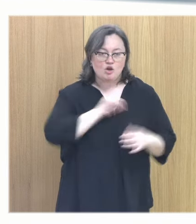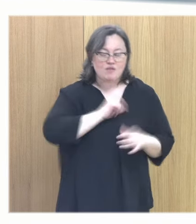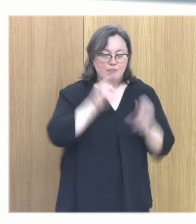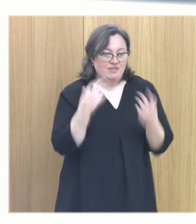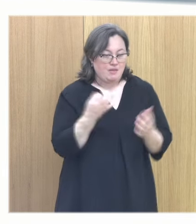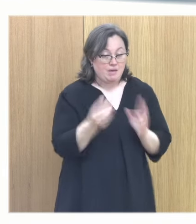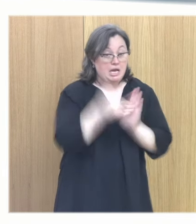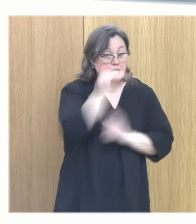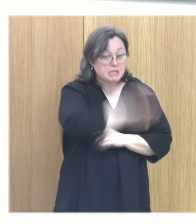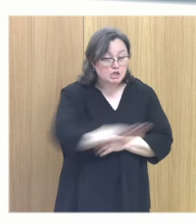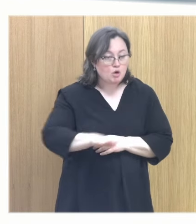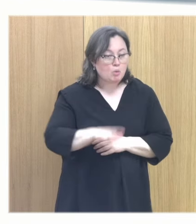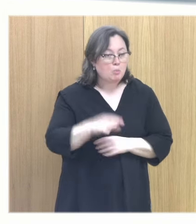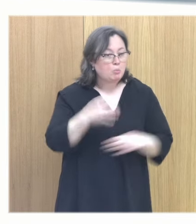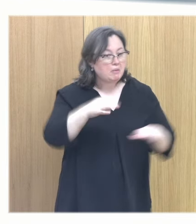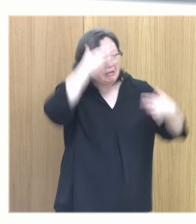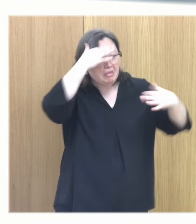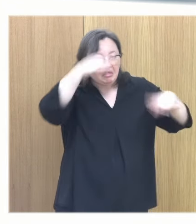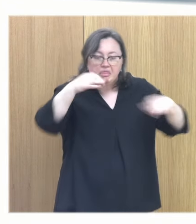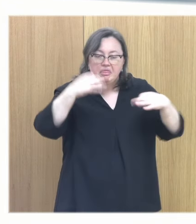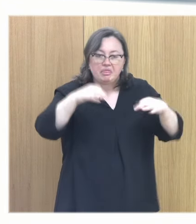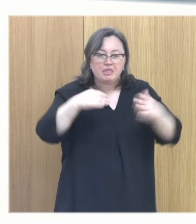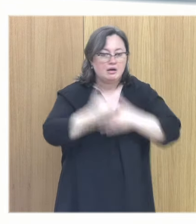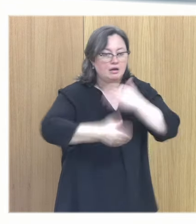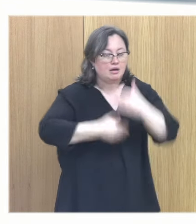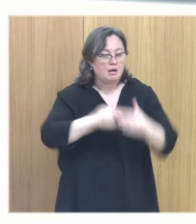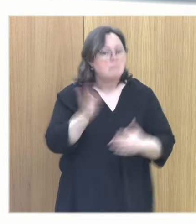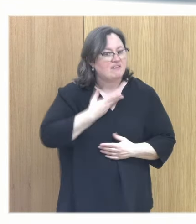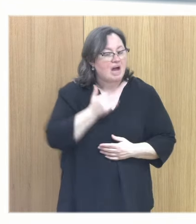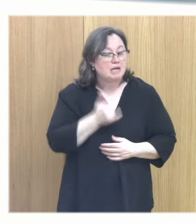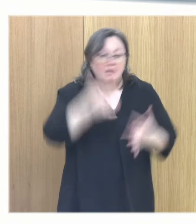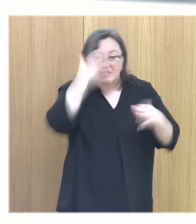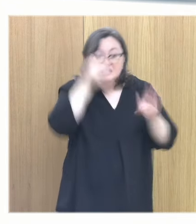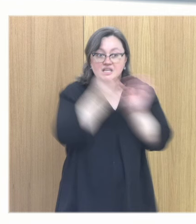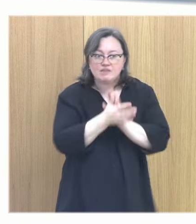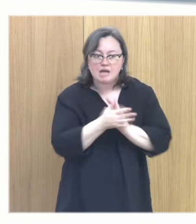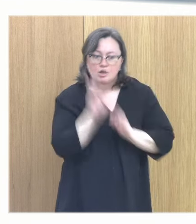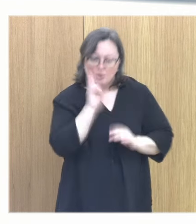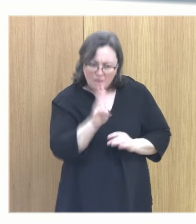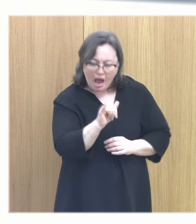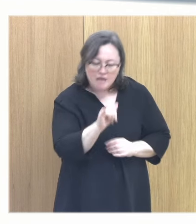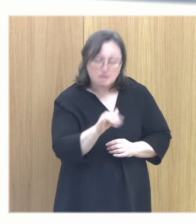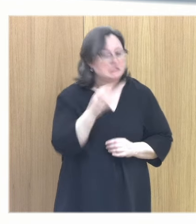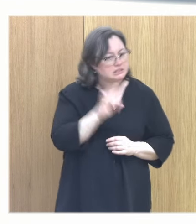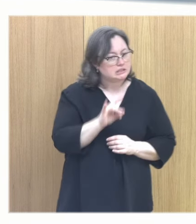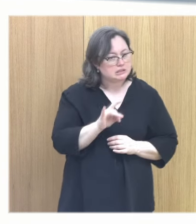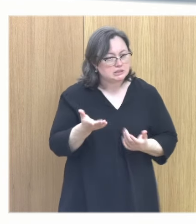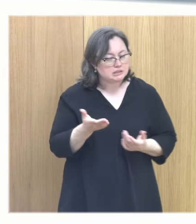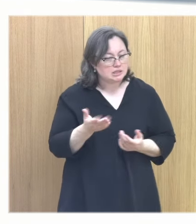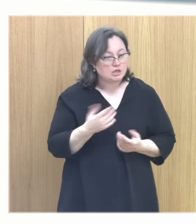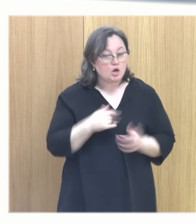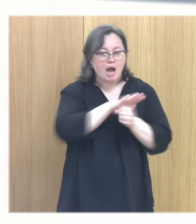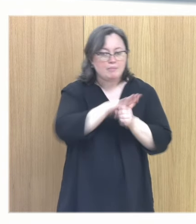Que el niño o la niña no sea consciente de estar dañado no significa que yo no pueda ver el daño. Y voy a llevarlo al